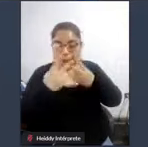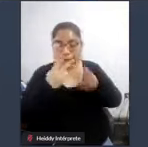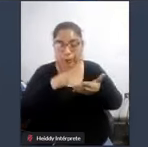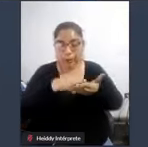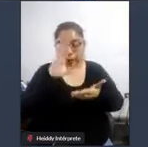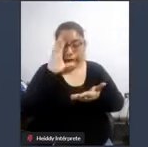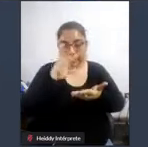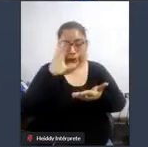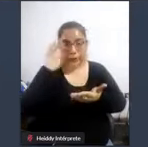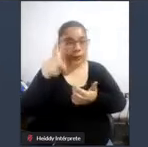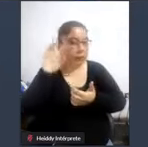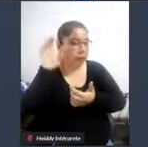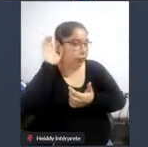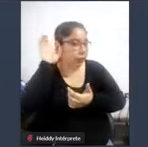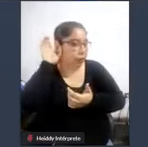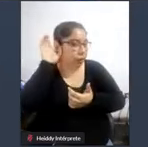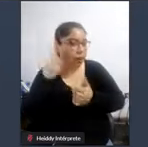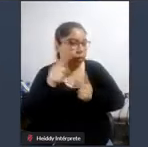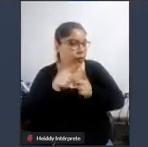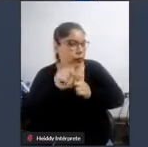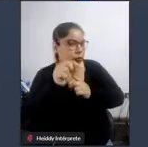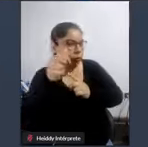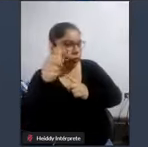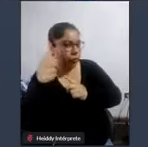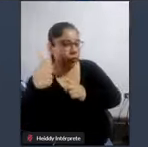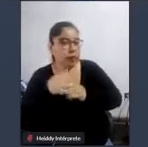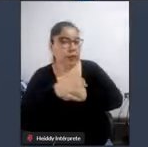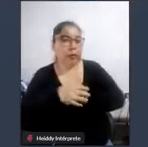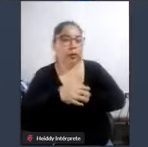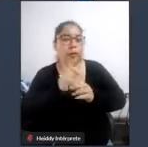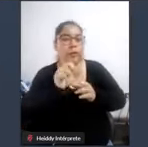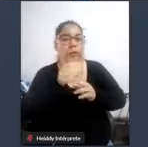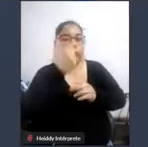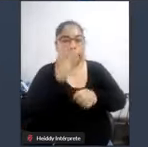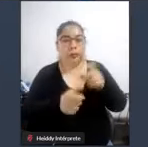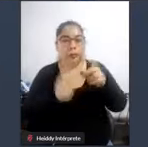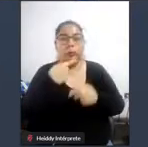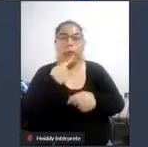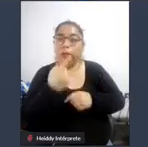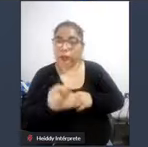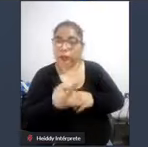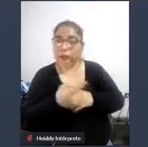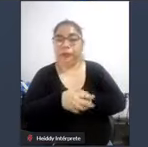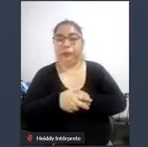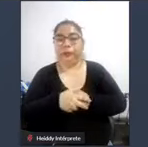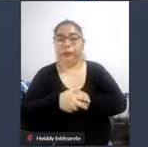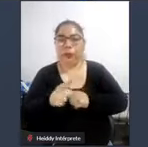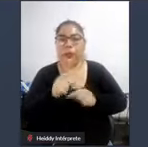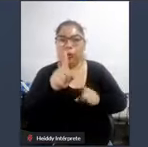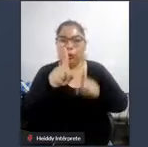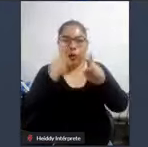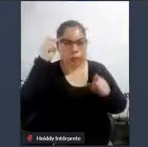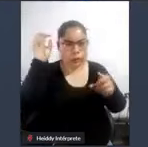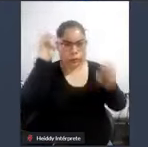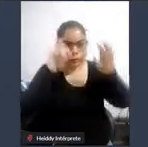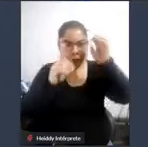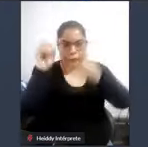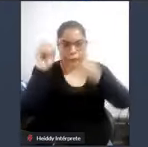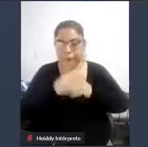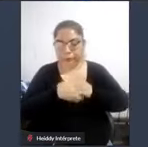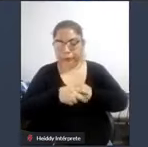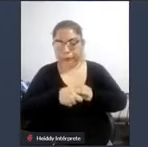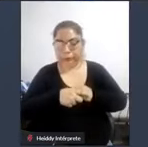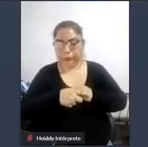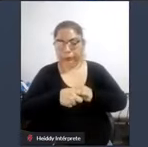escuchar todo lo que las otras personas han dicho y todas sus opiniones y